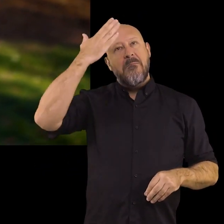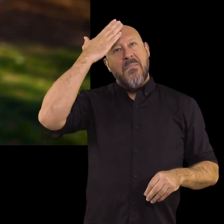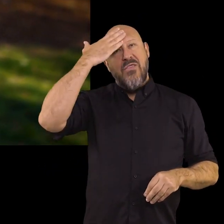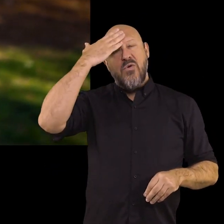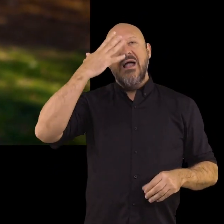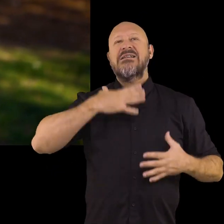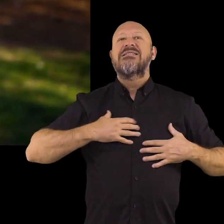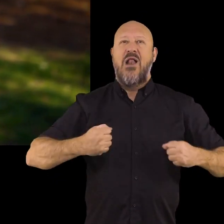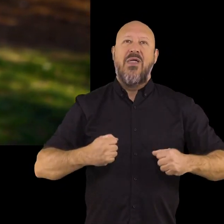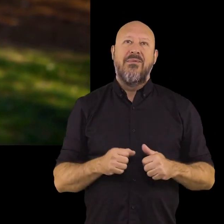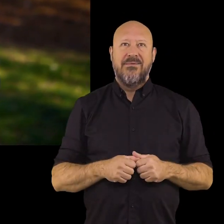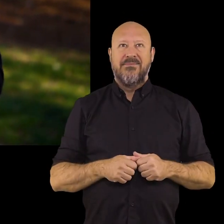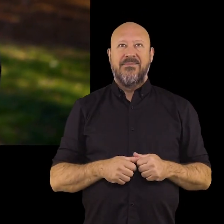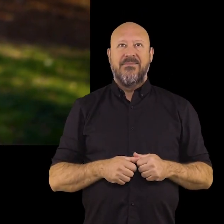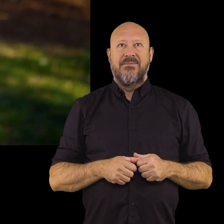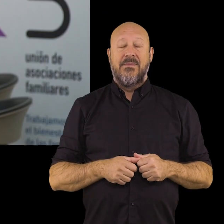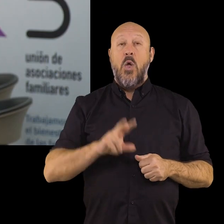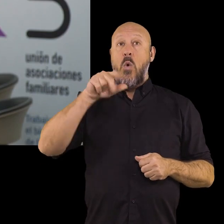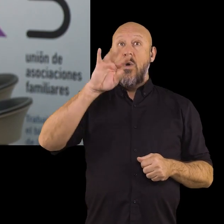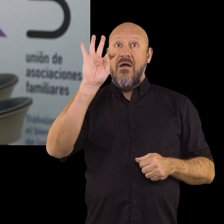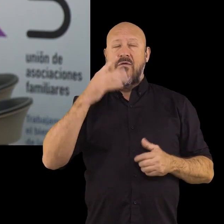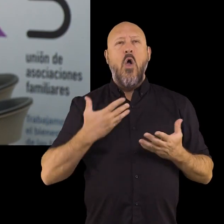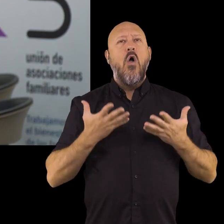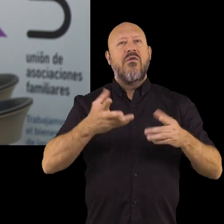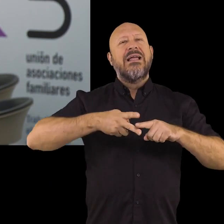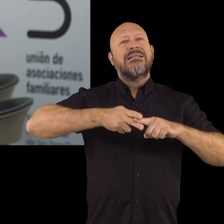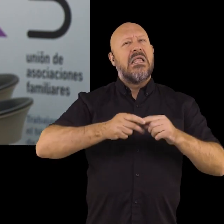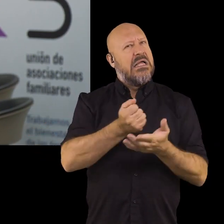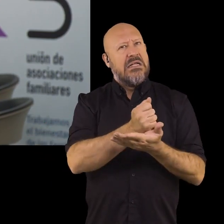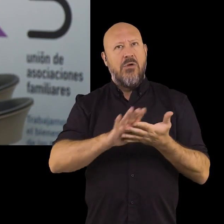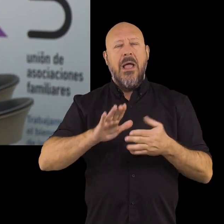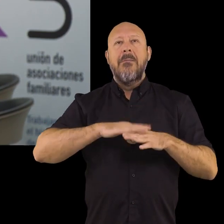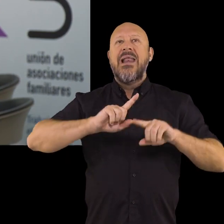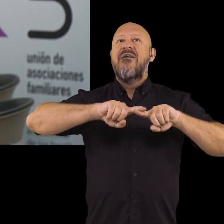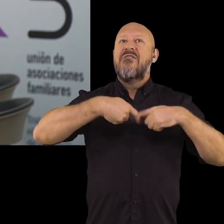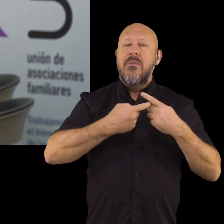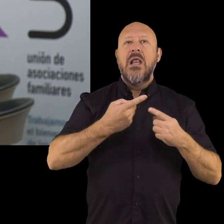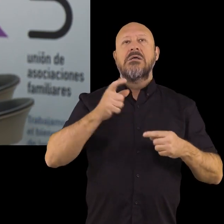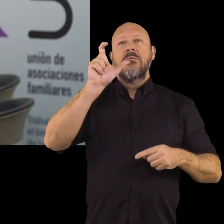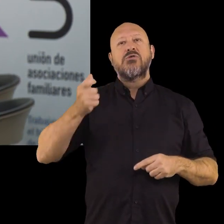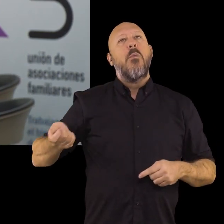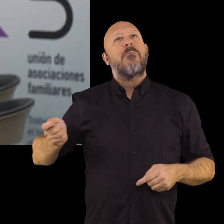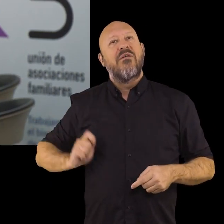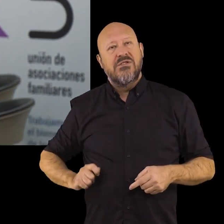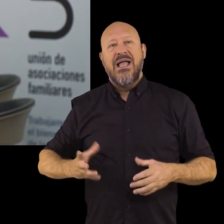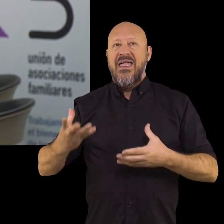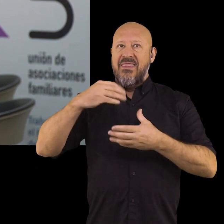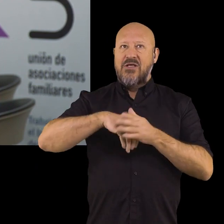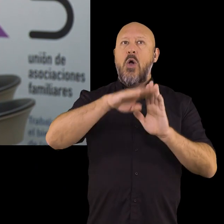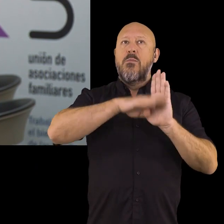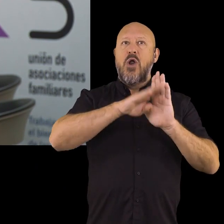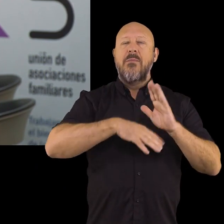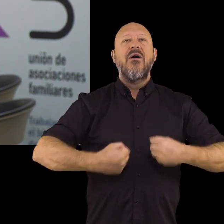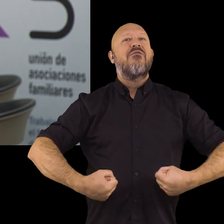persona madura saludable. En UNAF ofrecemos talleres gratuitos para familias y profesionales